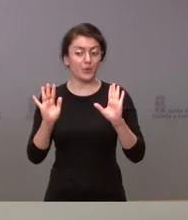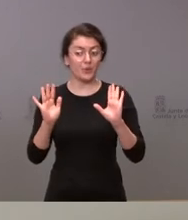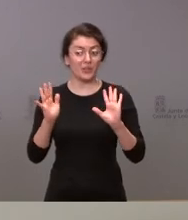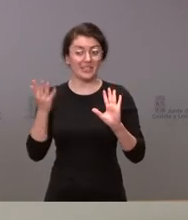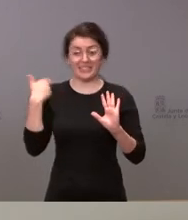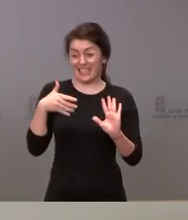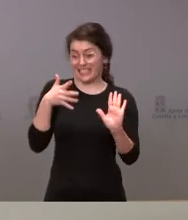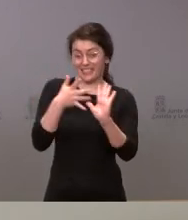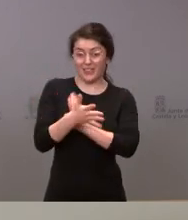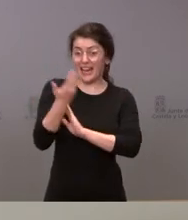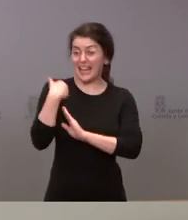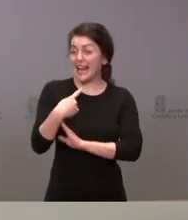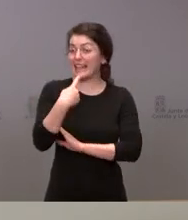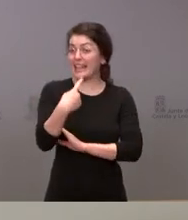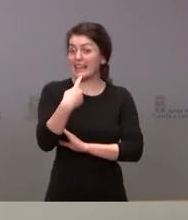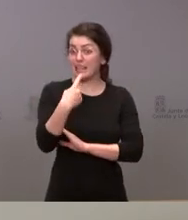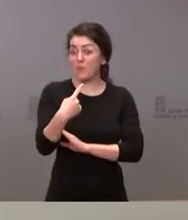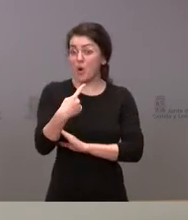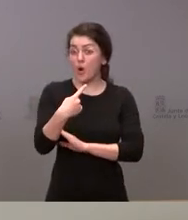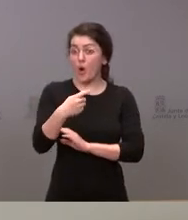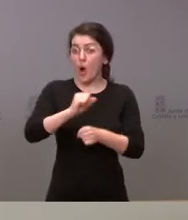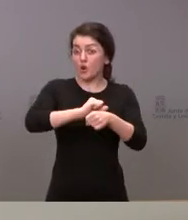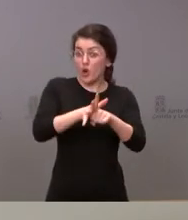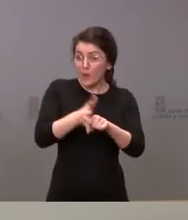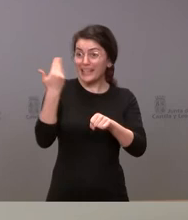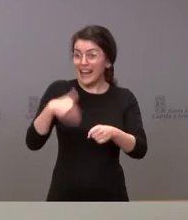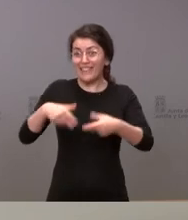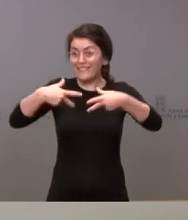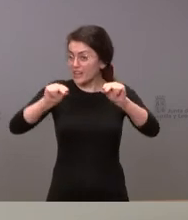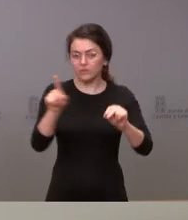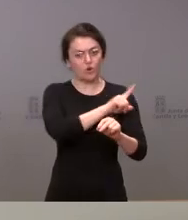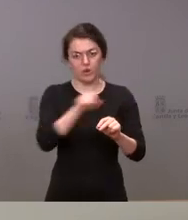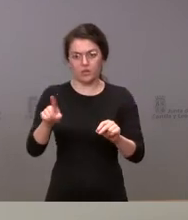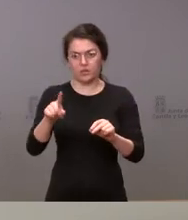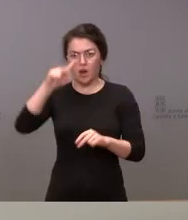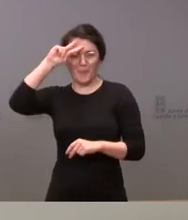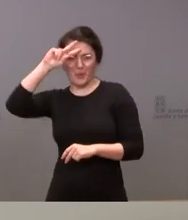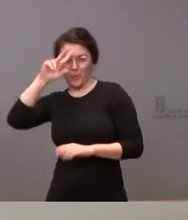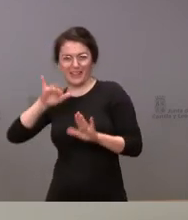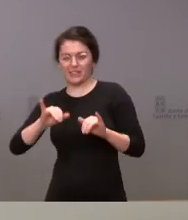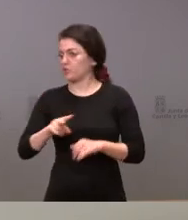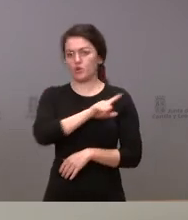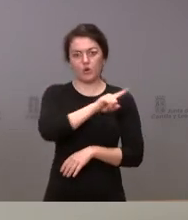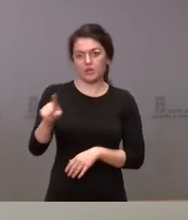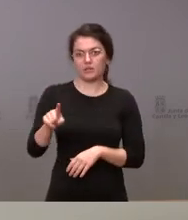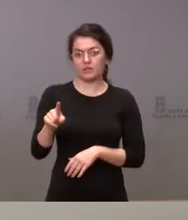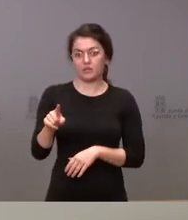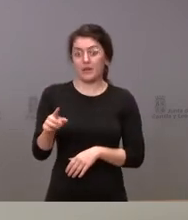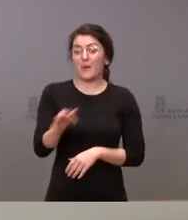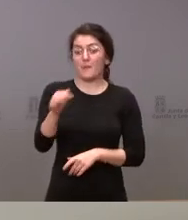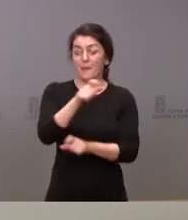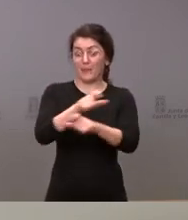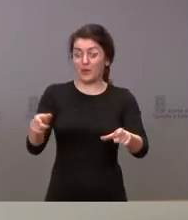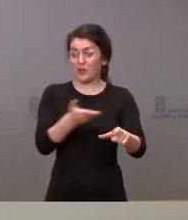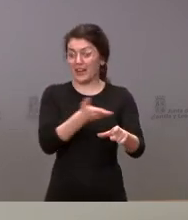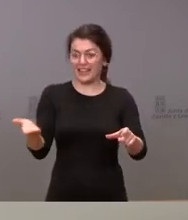aquí lanzar el mensaje de que la pandemia ha terminado, que no nos preocupa o que los ciudadanos pueden prescindir de cualquier tipo